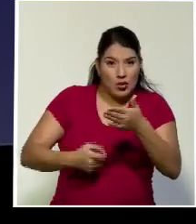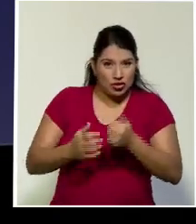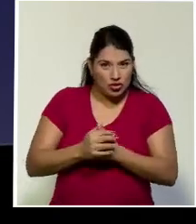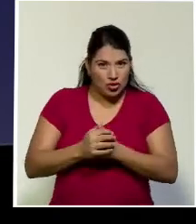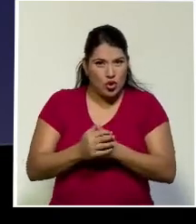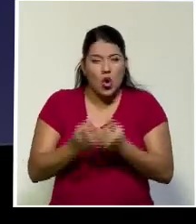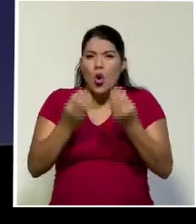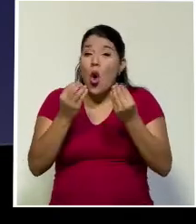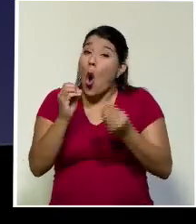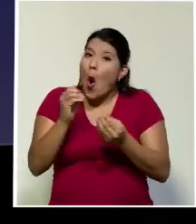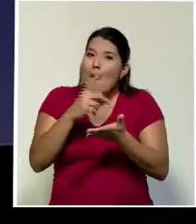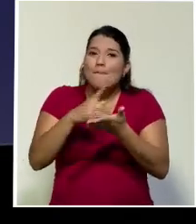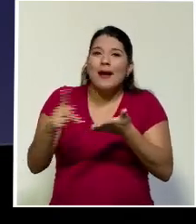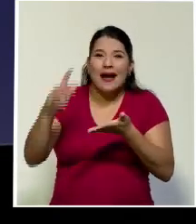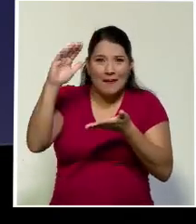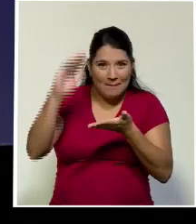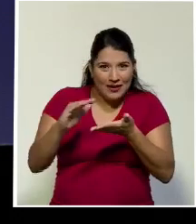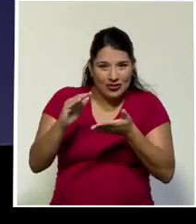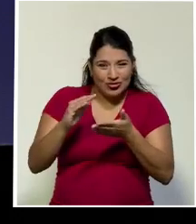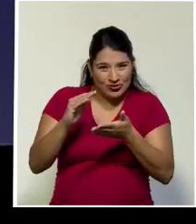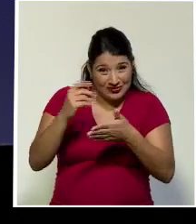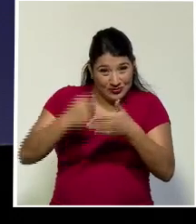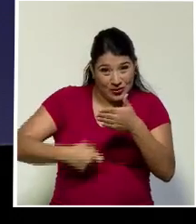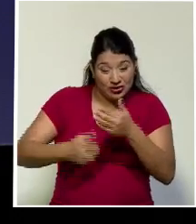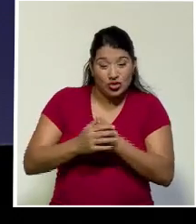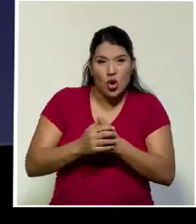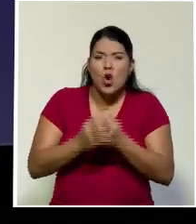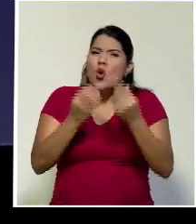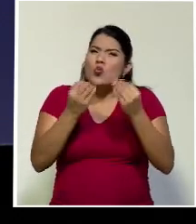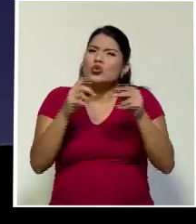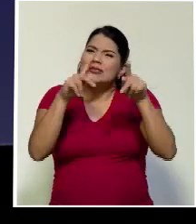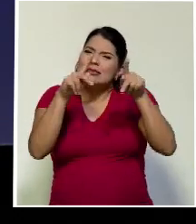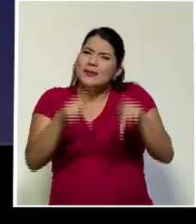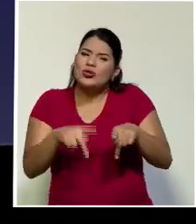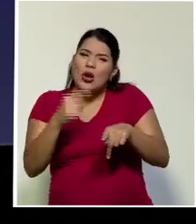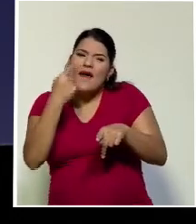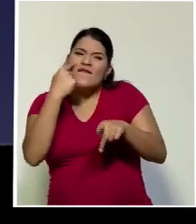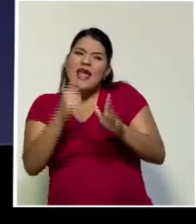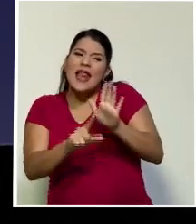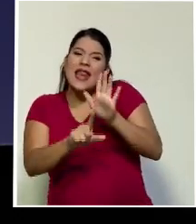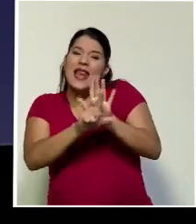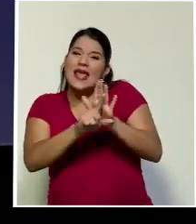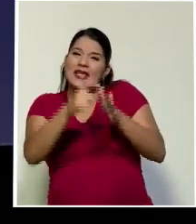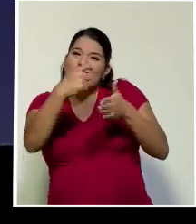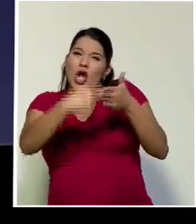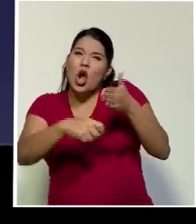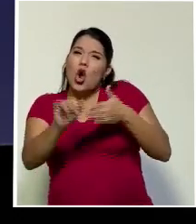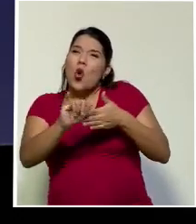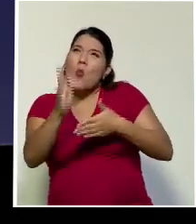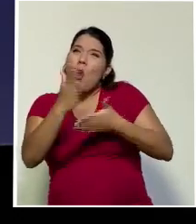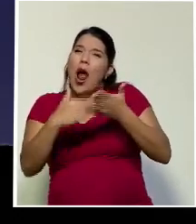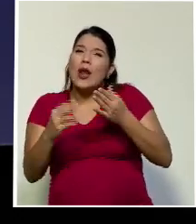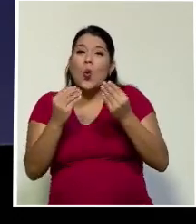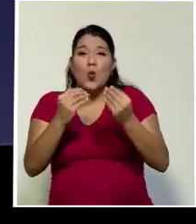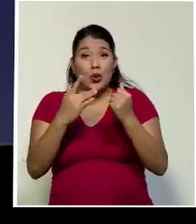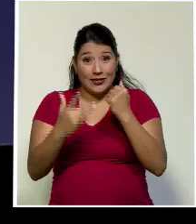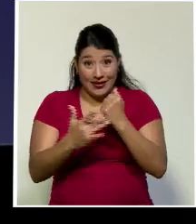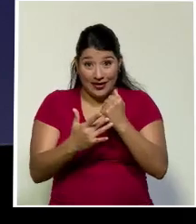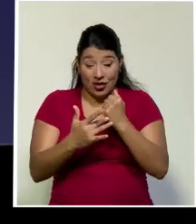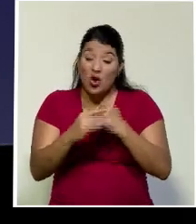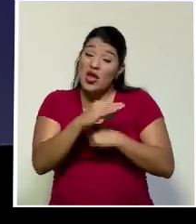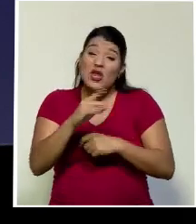ve la política, don Carlos, la política tributaria como algo muy técnico. Y ciertamente lo es. Pero en realidad